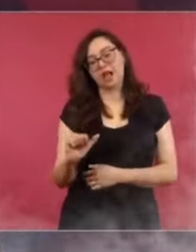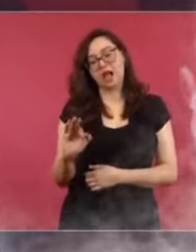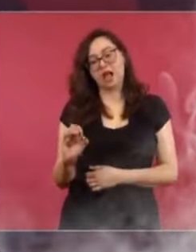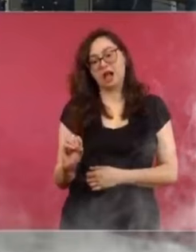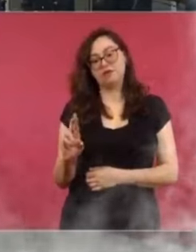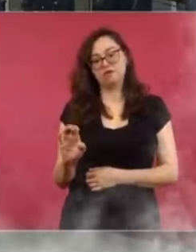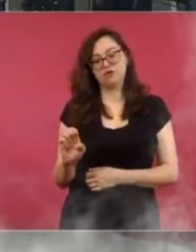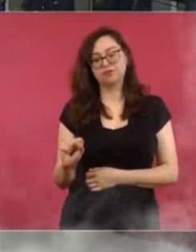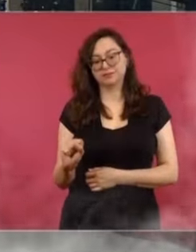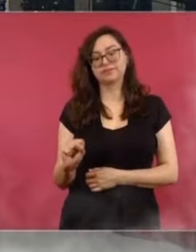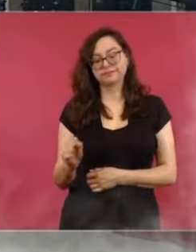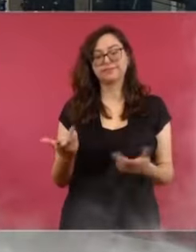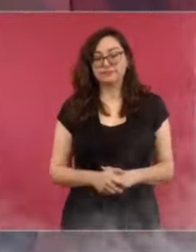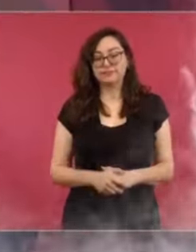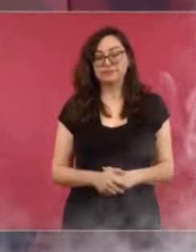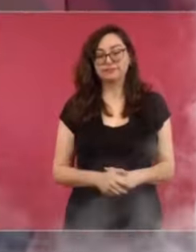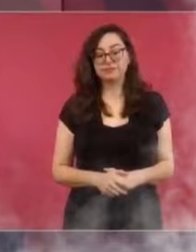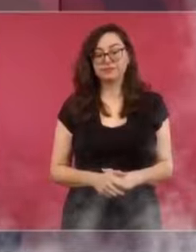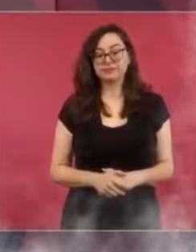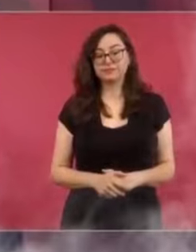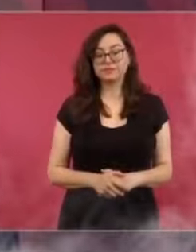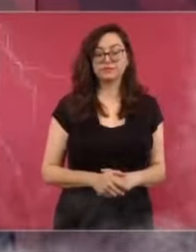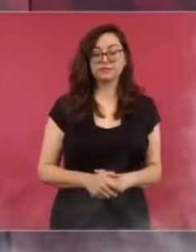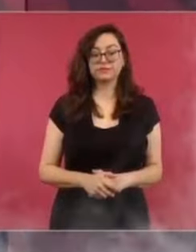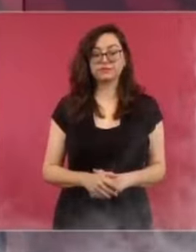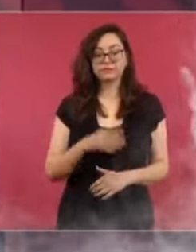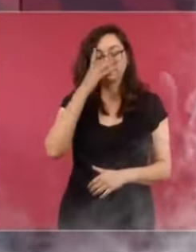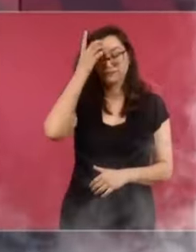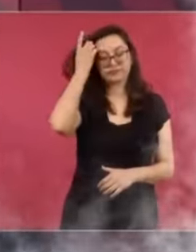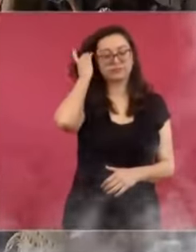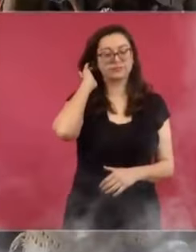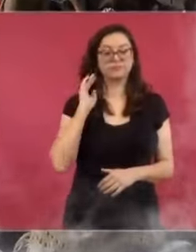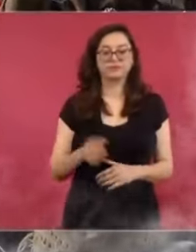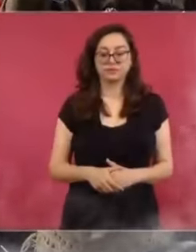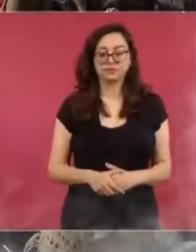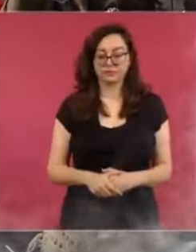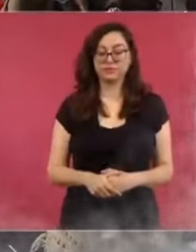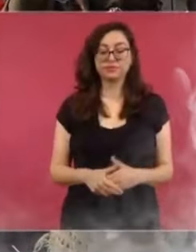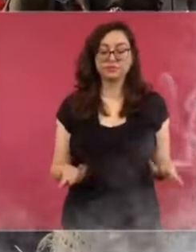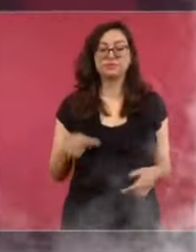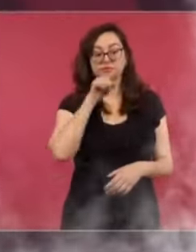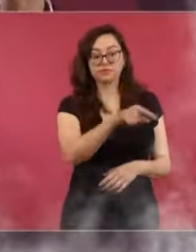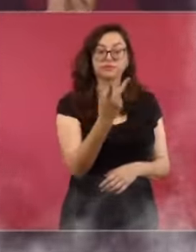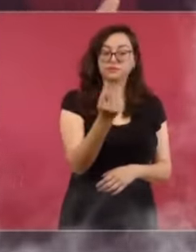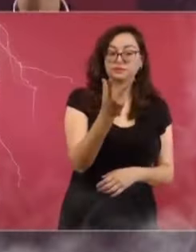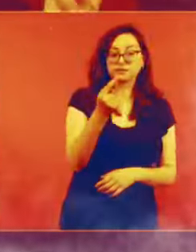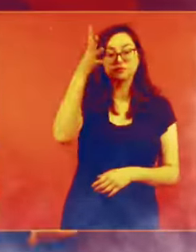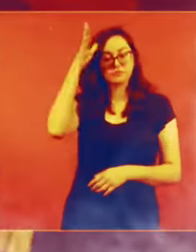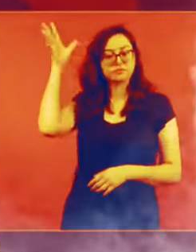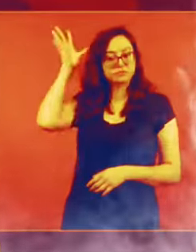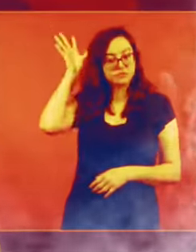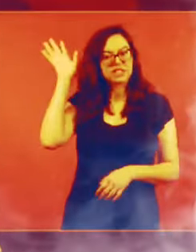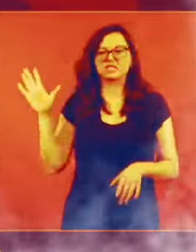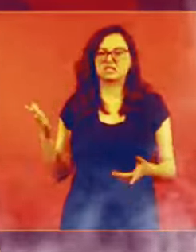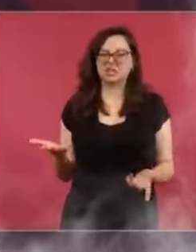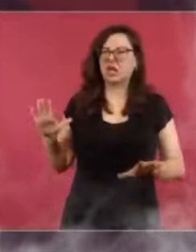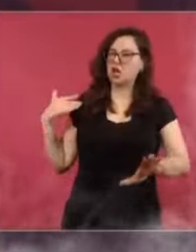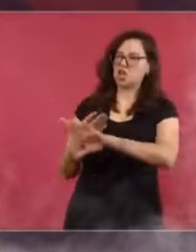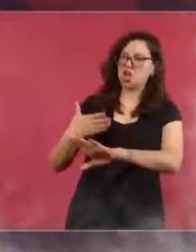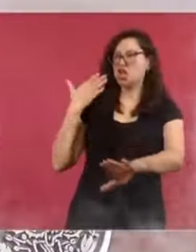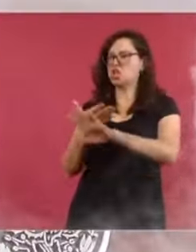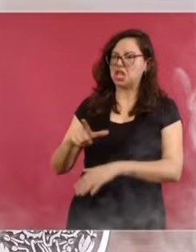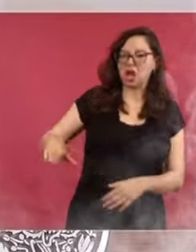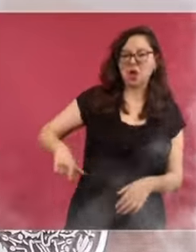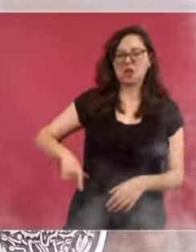de pensiones. Y ya desde antes, ya estaba la campaña en Azteca, en contra de los gobernícolas,